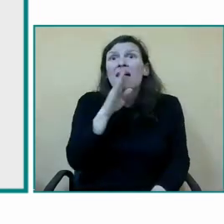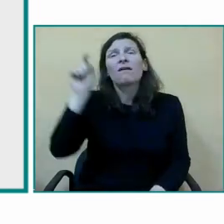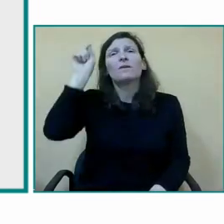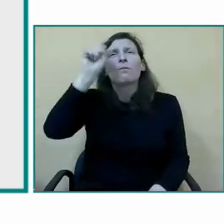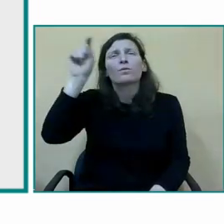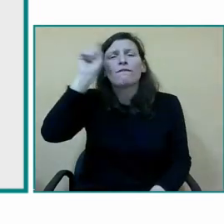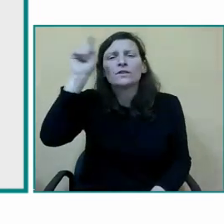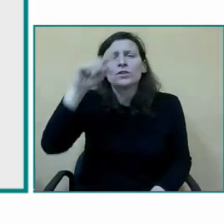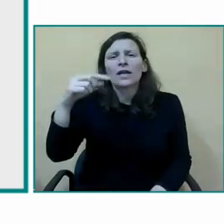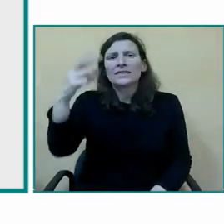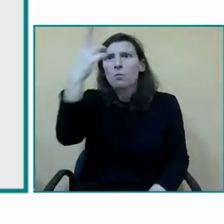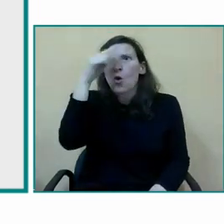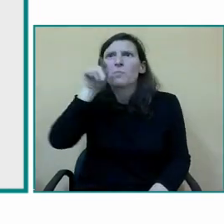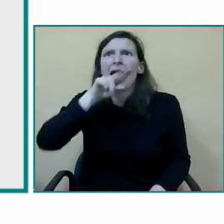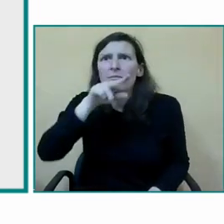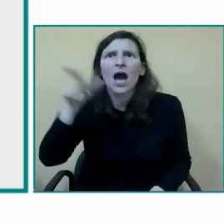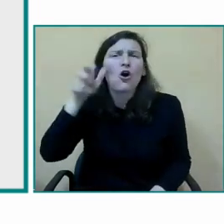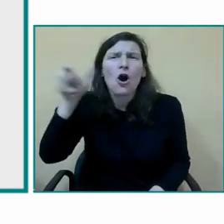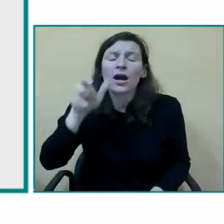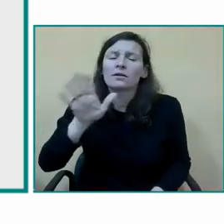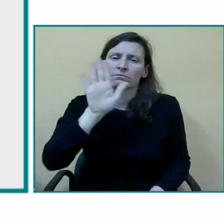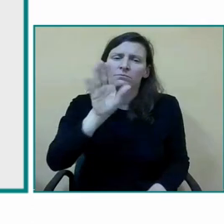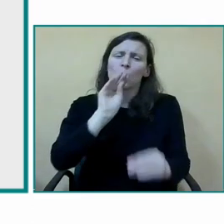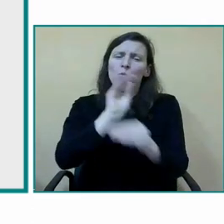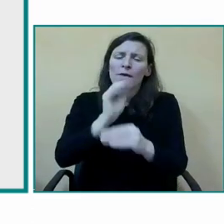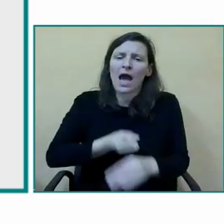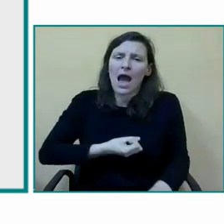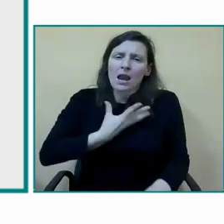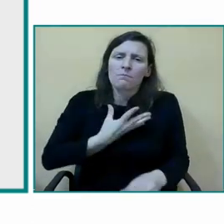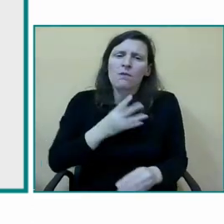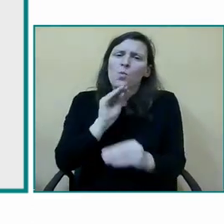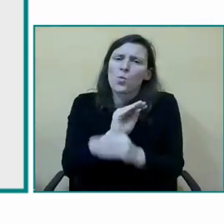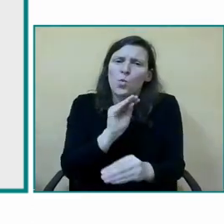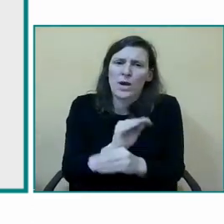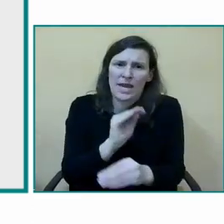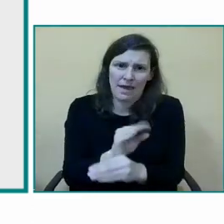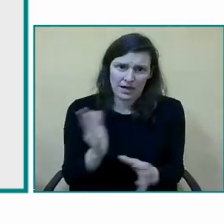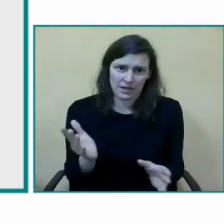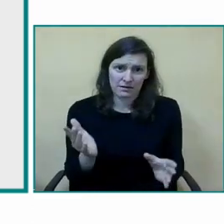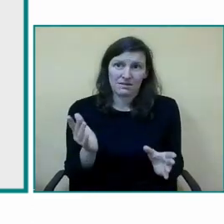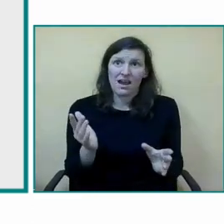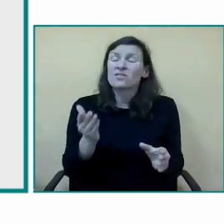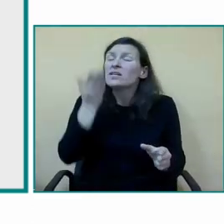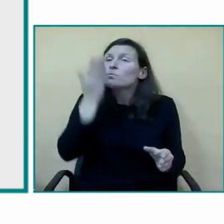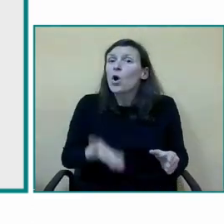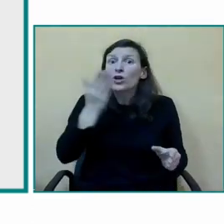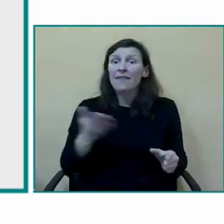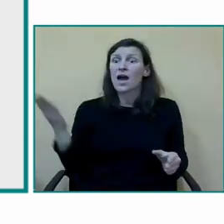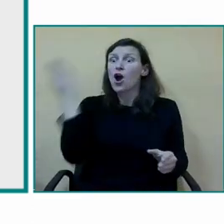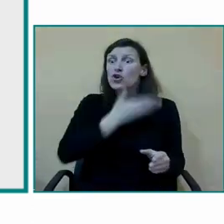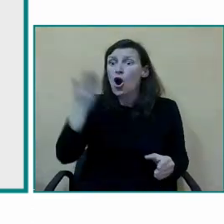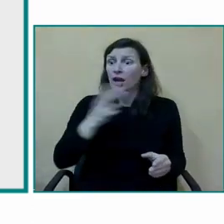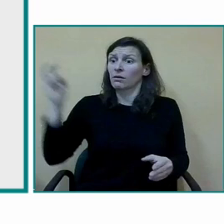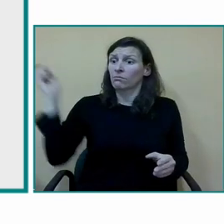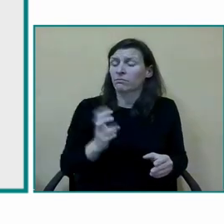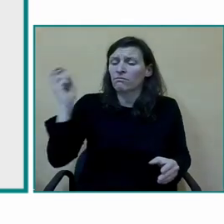a cuidar el alma y lo importante es que esta inclusión y esta integración la viva el niño como algo positivo y muy armónico